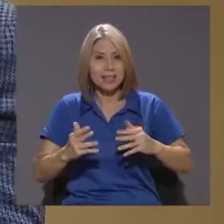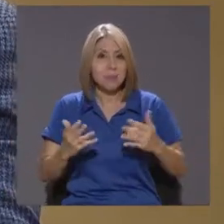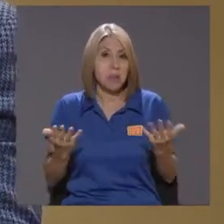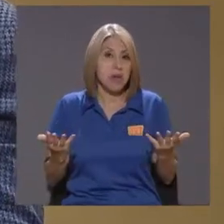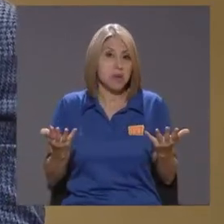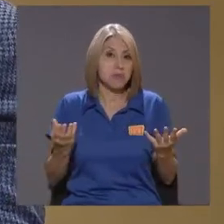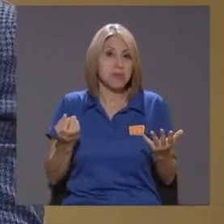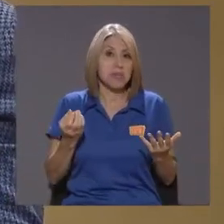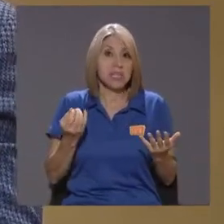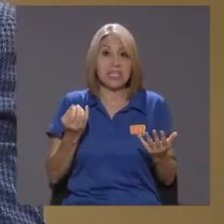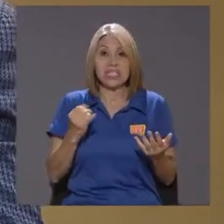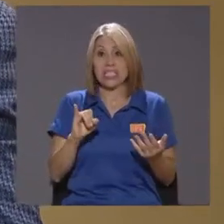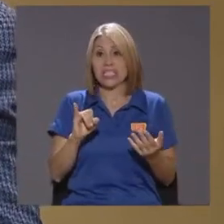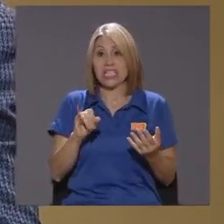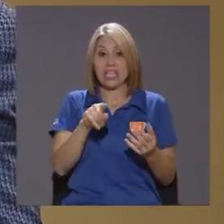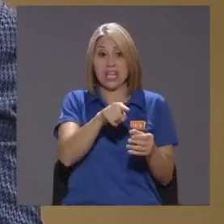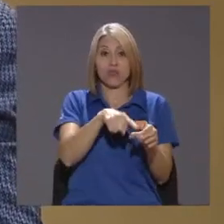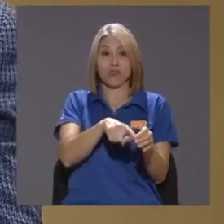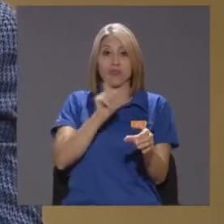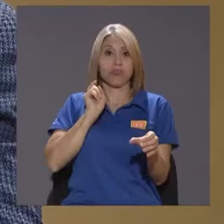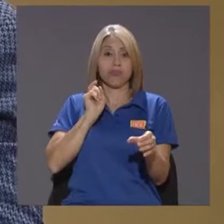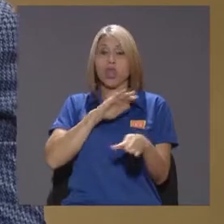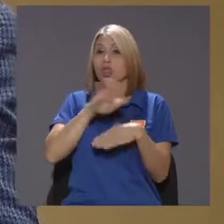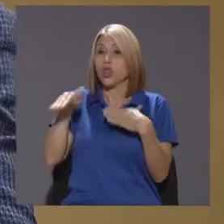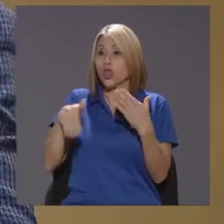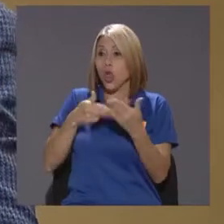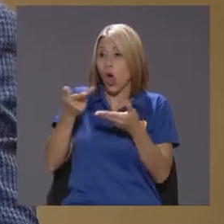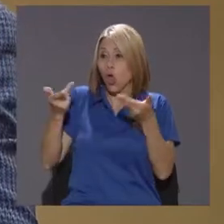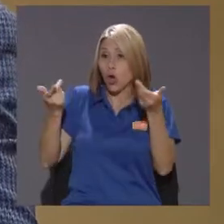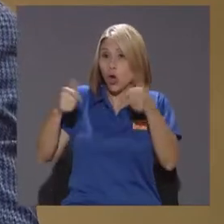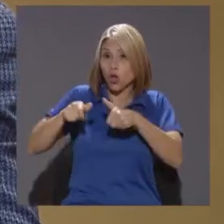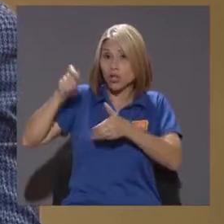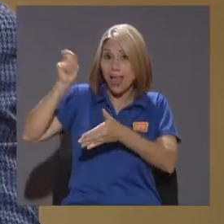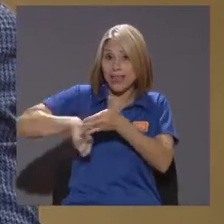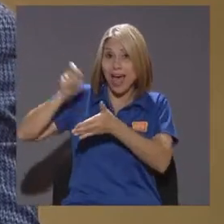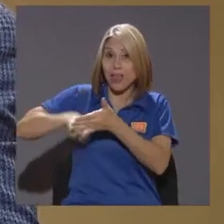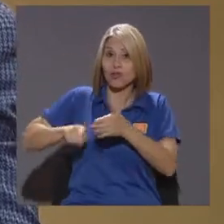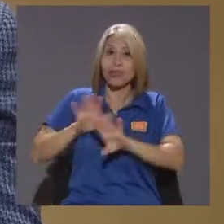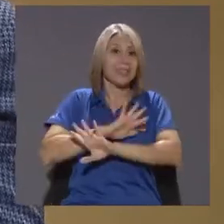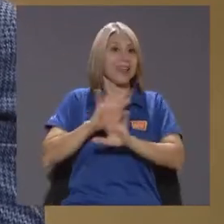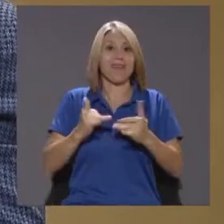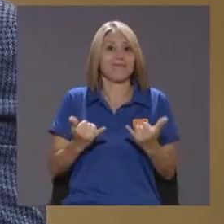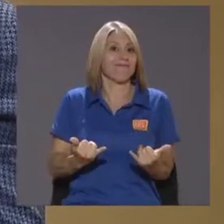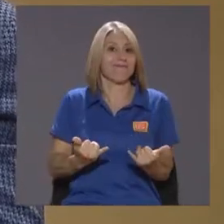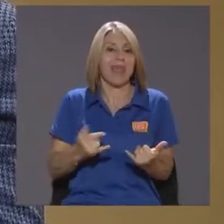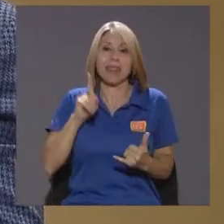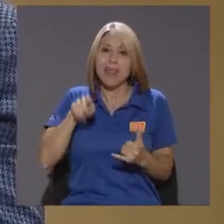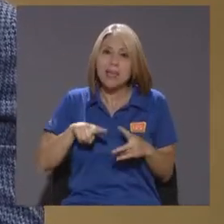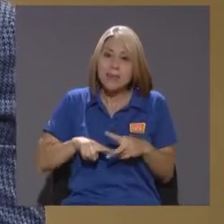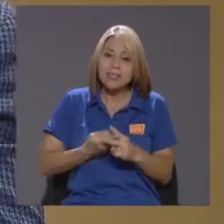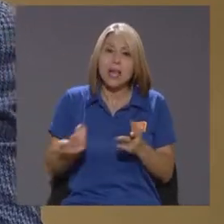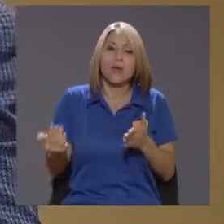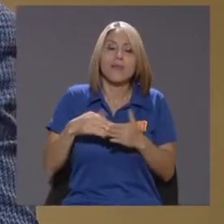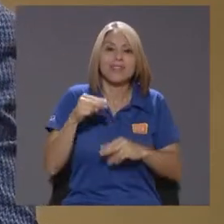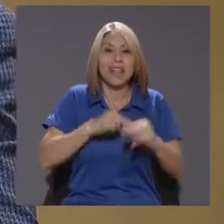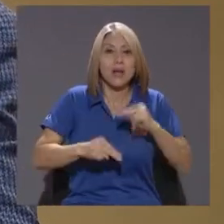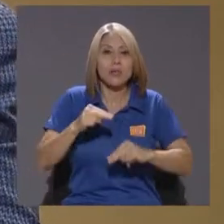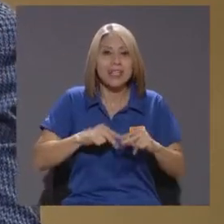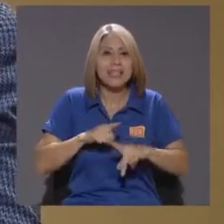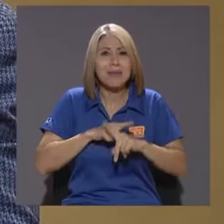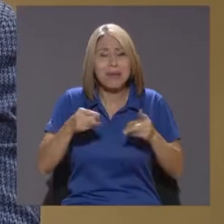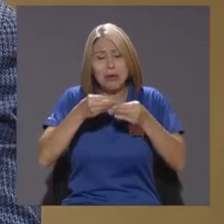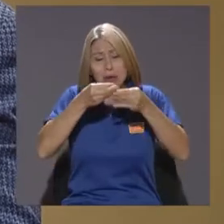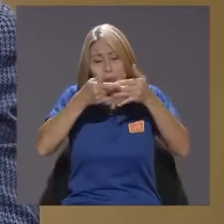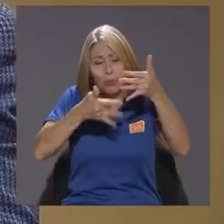Dejan de ser Parte De la Unión Europea Todos los tratados Comerciales Que tienen Dejan de estar vigentes Y tienen que empezar A negociar Digamos a nivel De países Pero son miles De